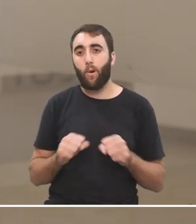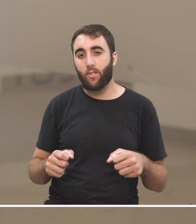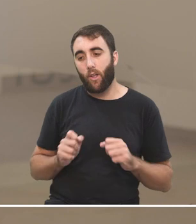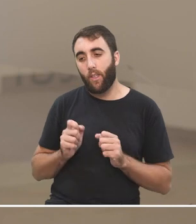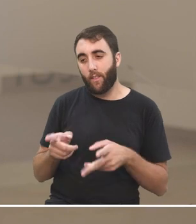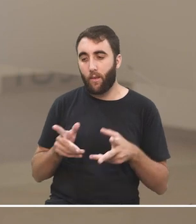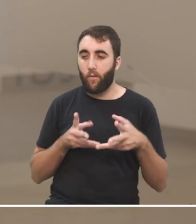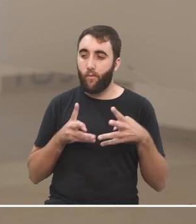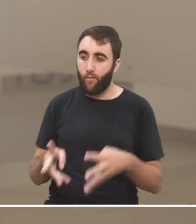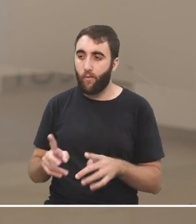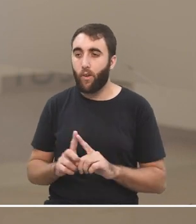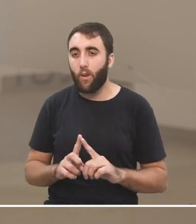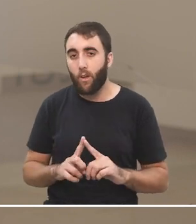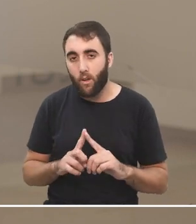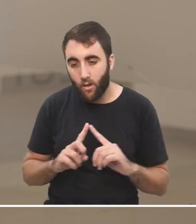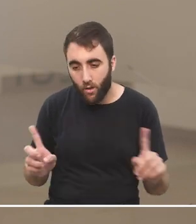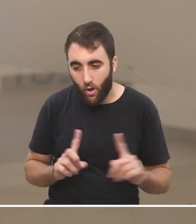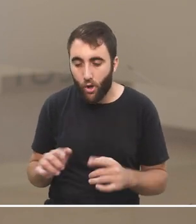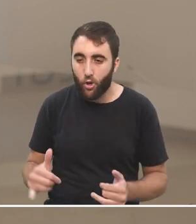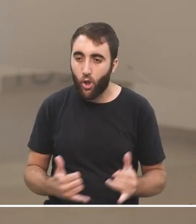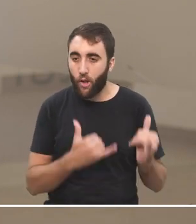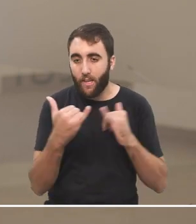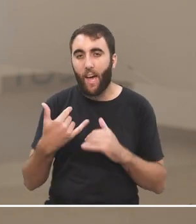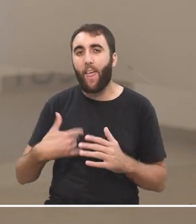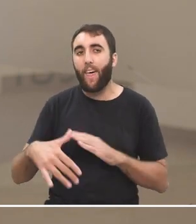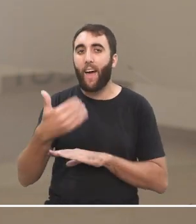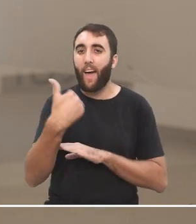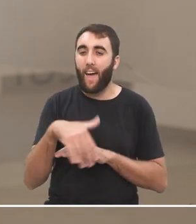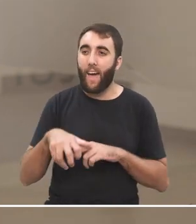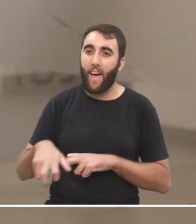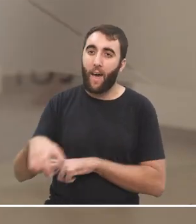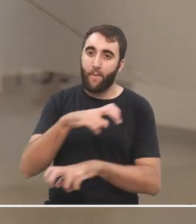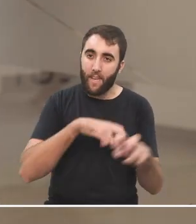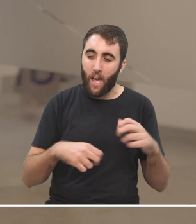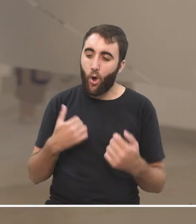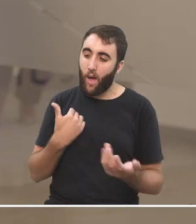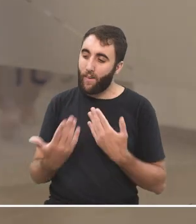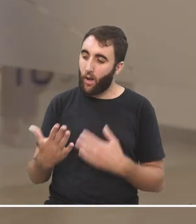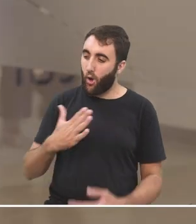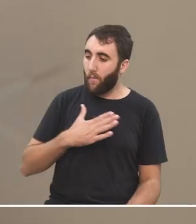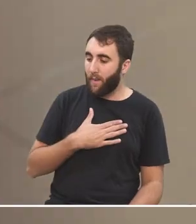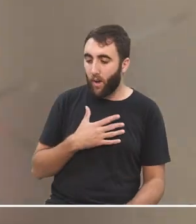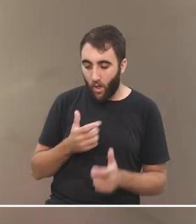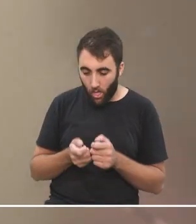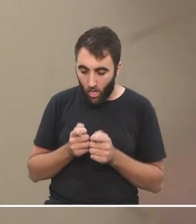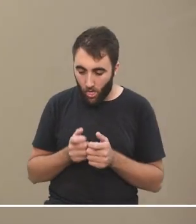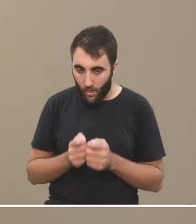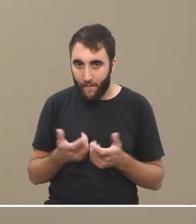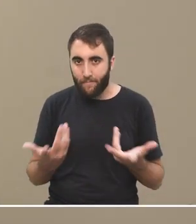decimos los adultos no mira salí a caminar o por qué no charlas conmigo en vez de estar todo el tiempo en el celular